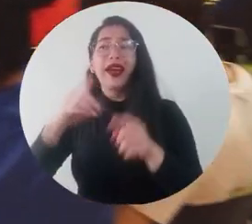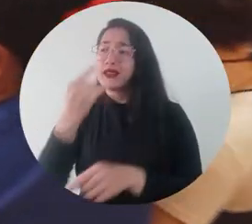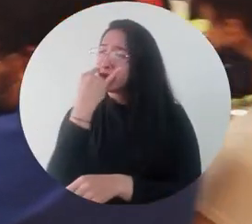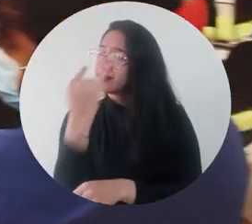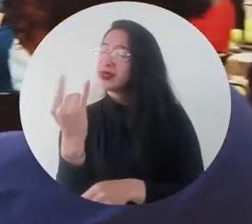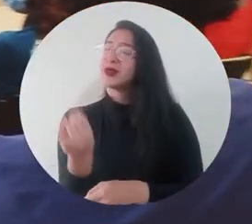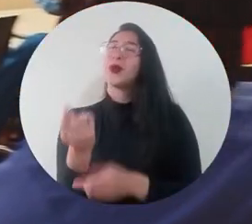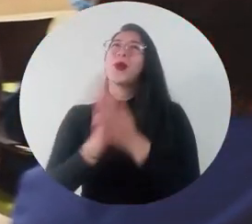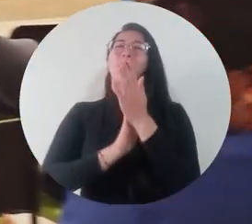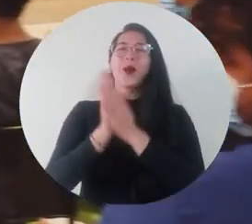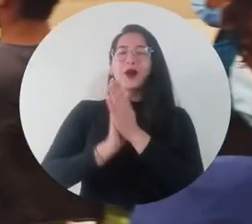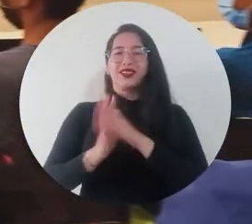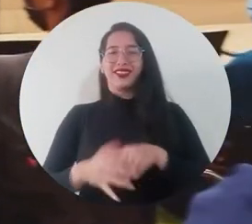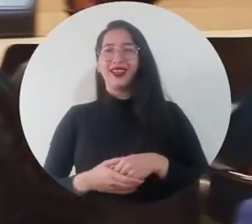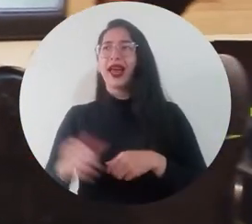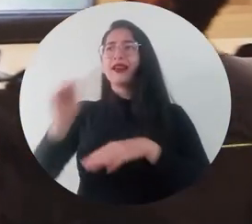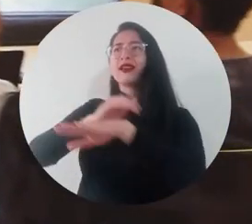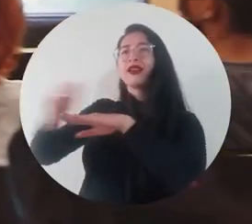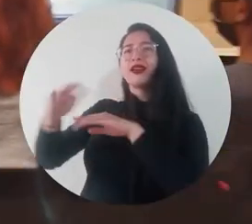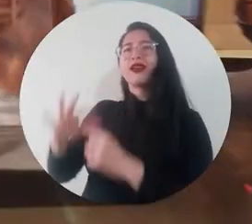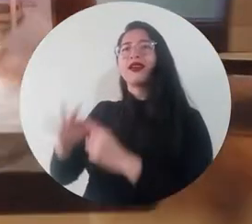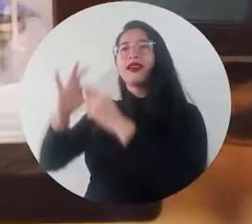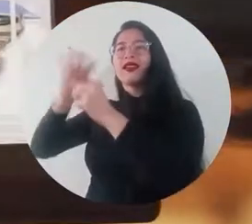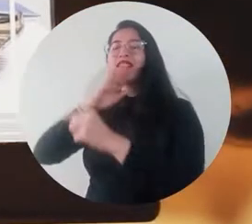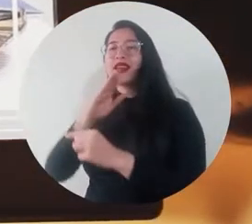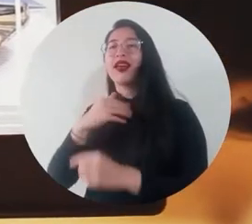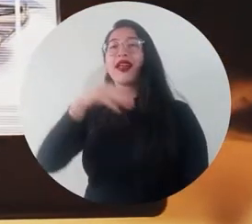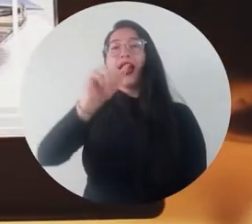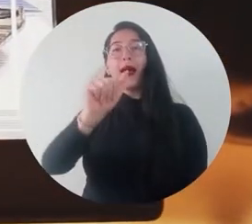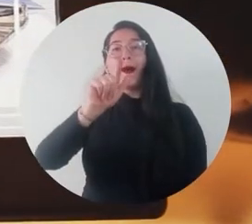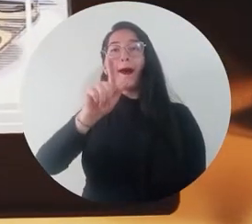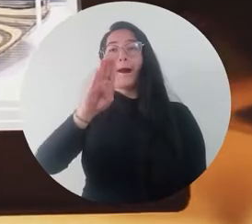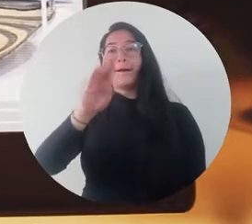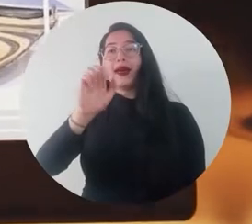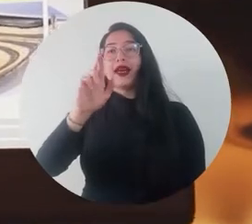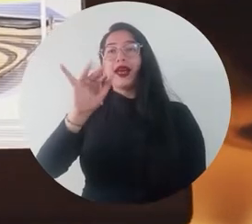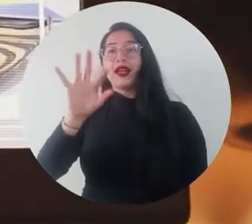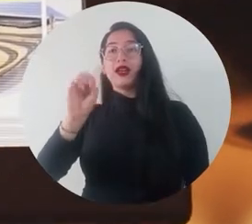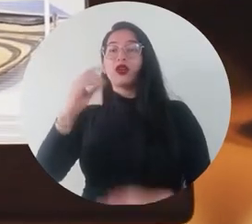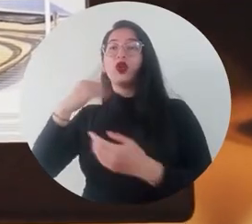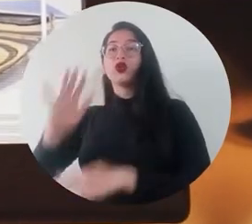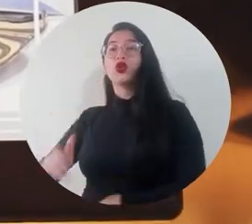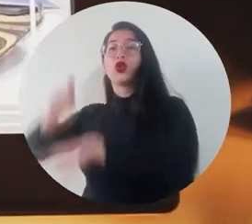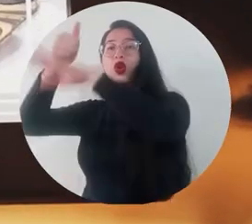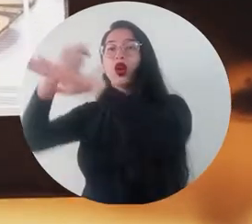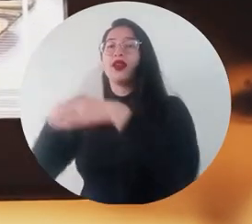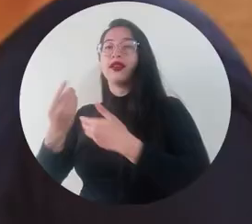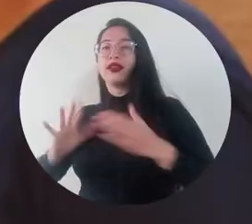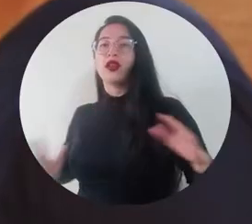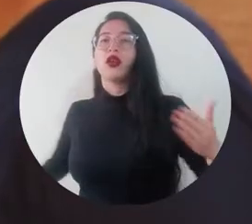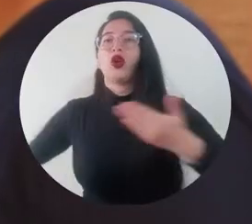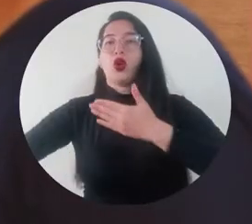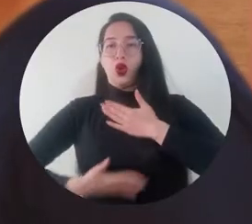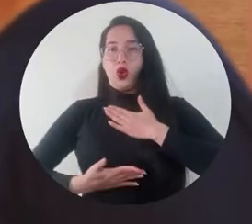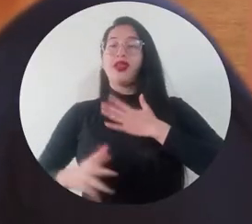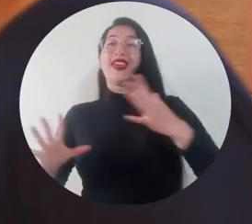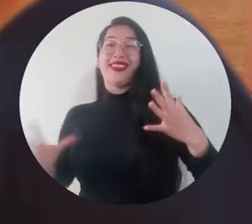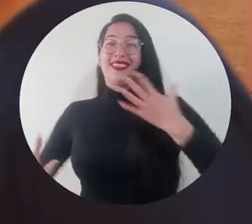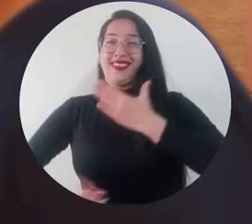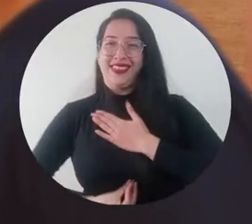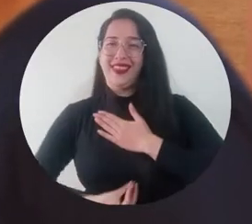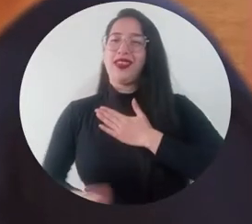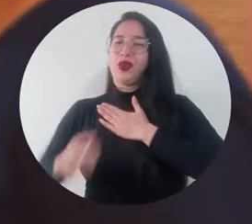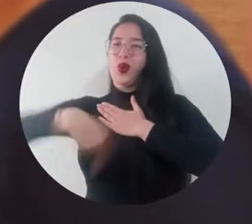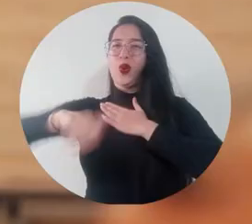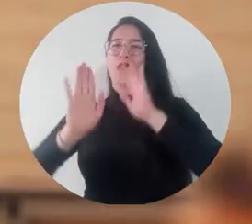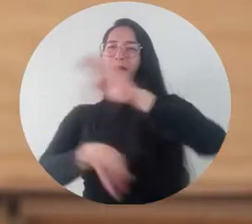qué hacemos? Cultivamos, vamos cultivando ese interés En el escenario estuvo como invitado precisamente el doctor Alberto Escobar Wilson White